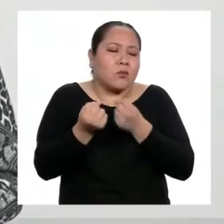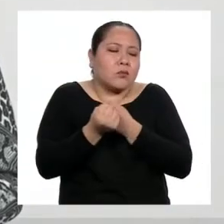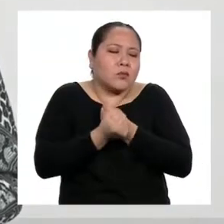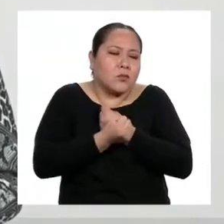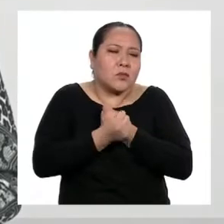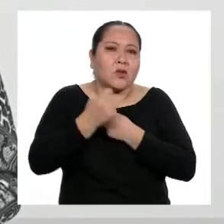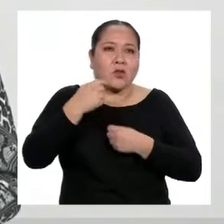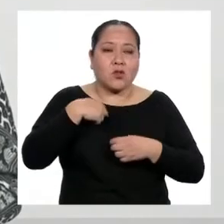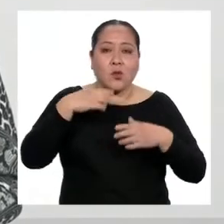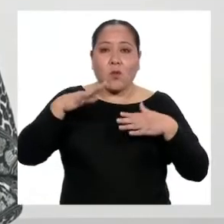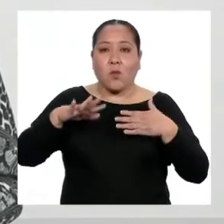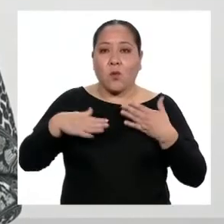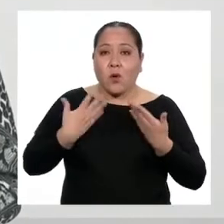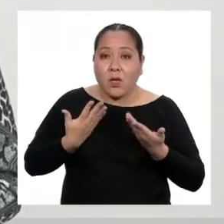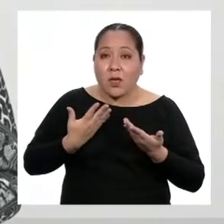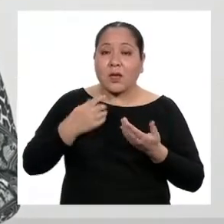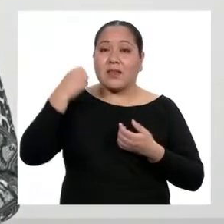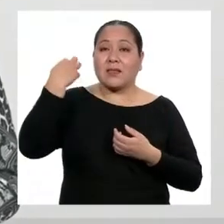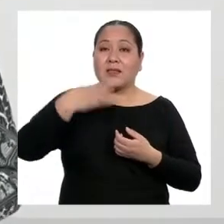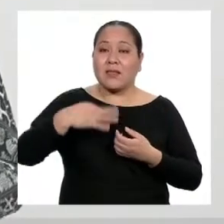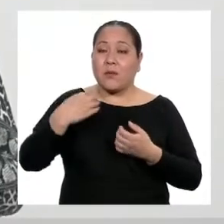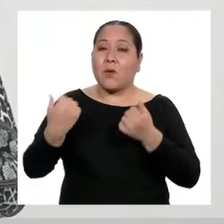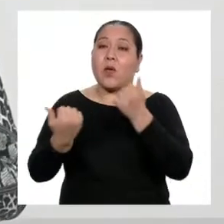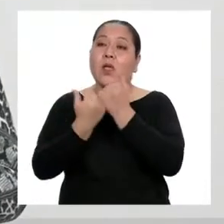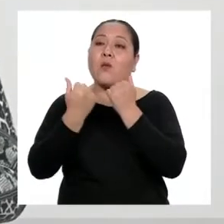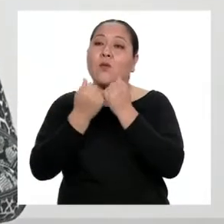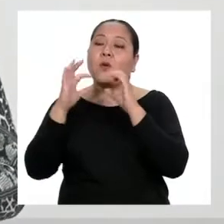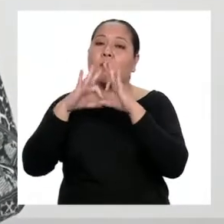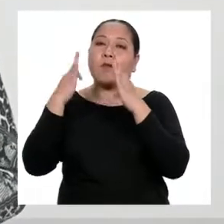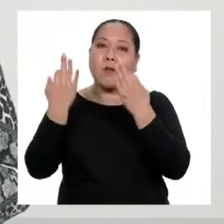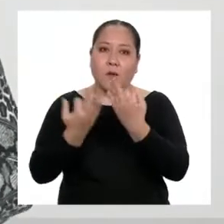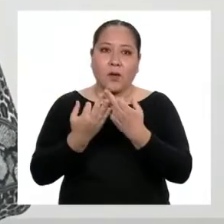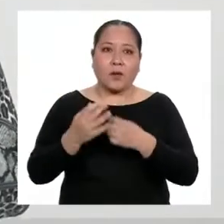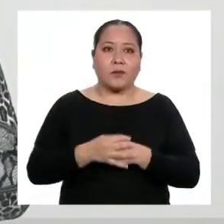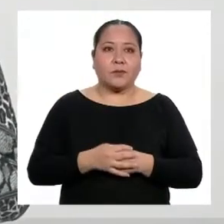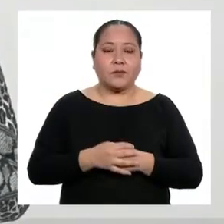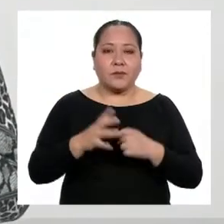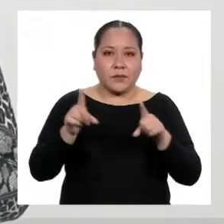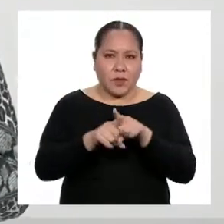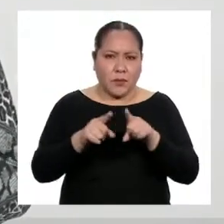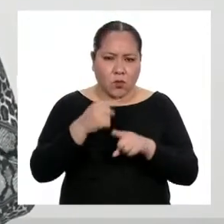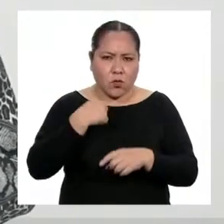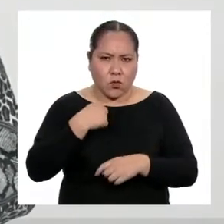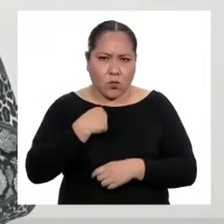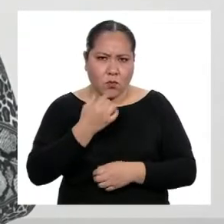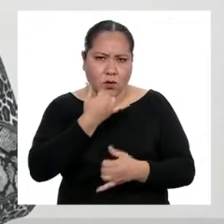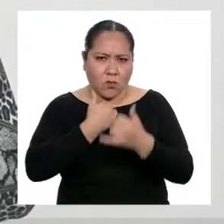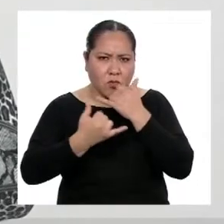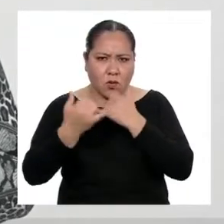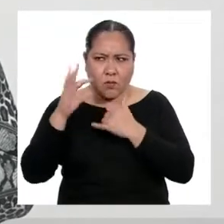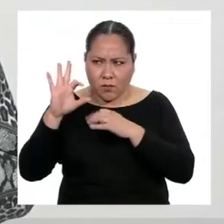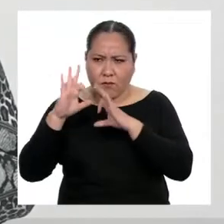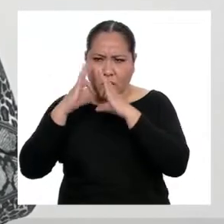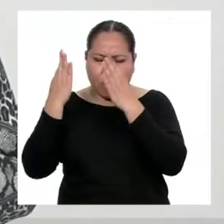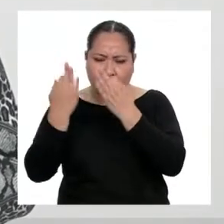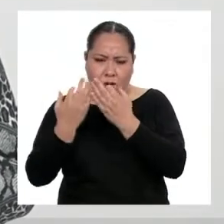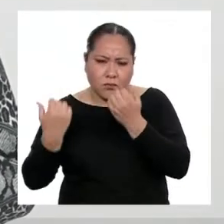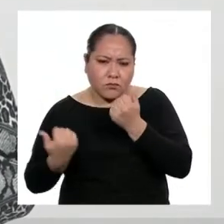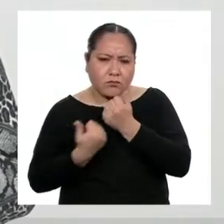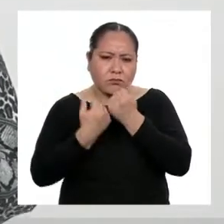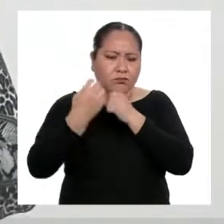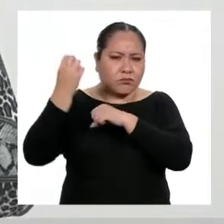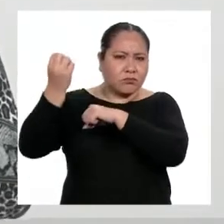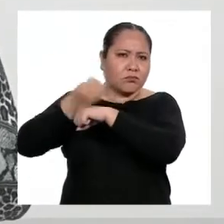es que yo podía contar siempre con mi familia. Incluso cuando cometí errores, ahí estaba mi familia para